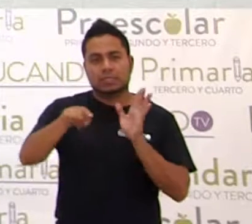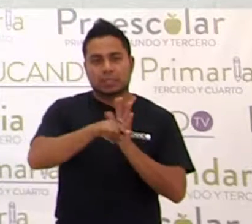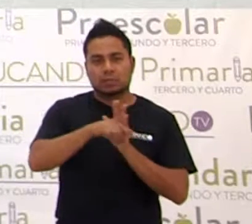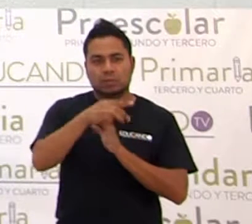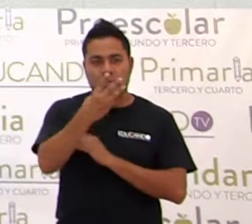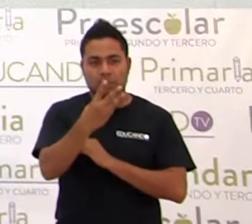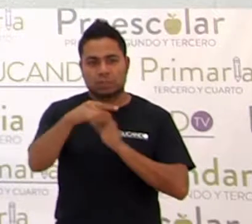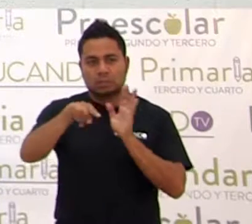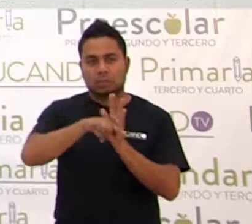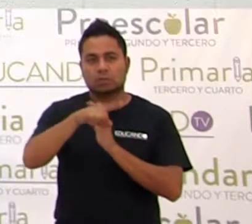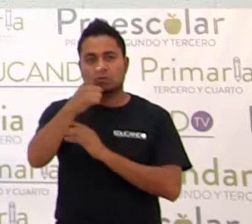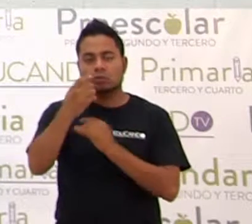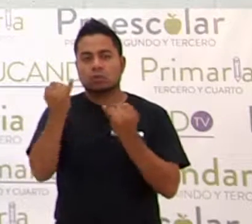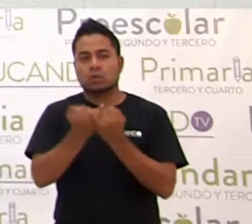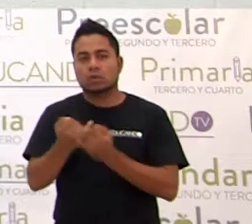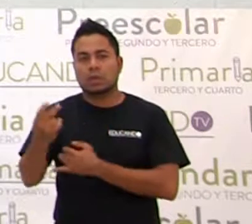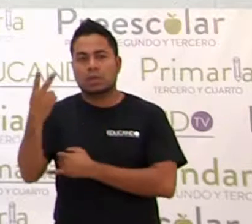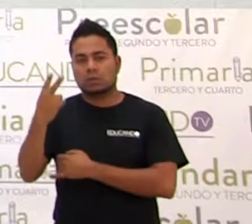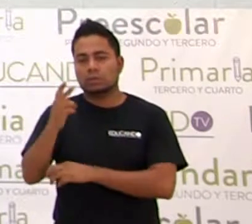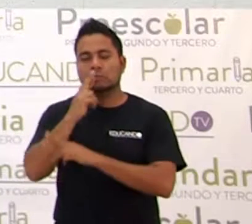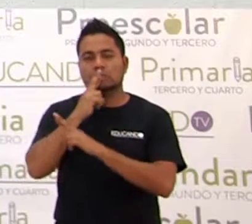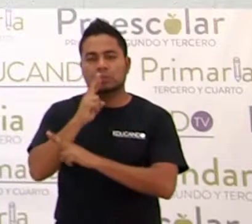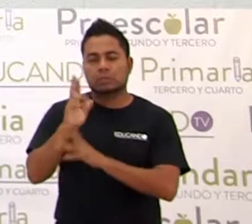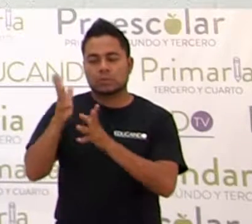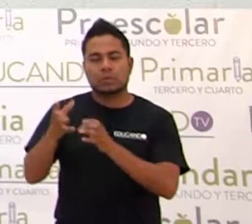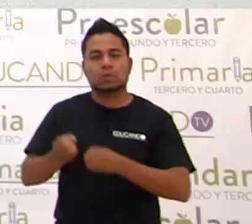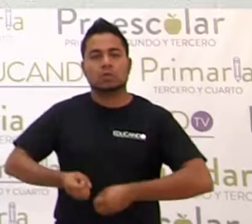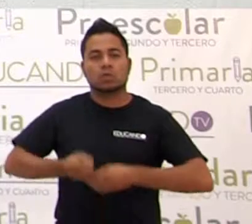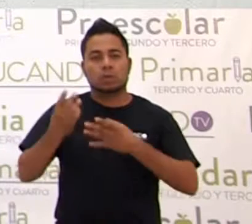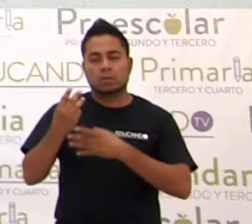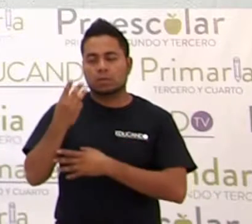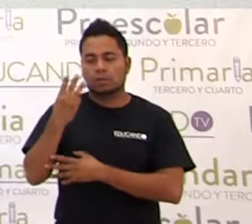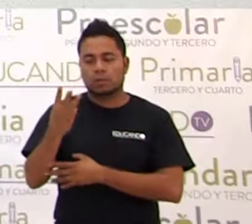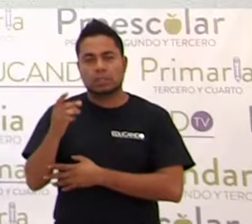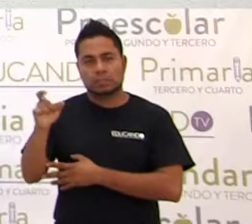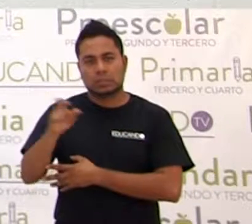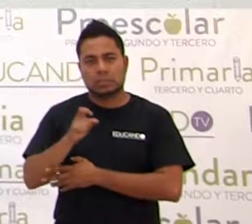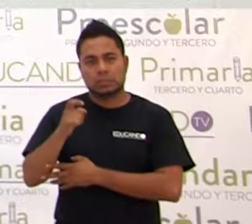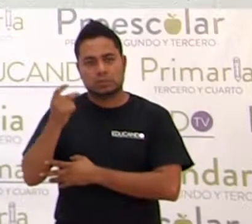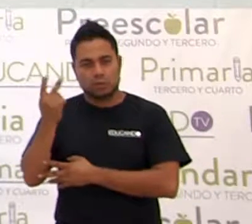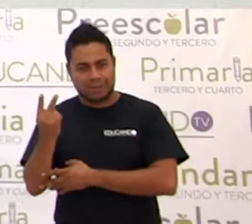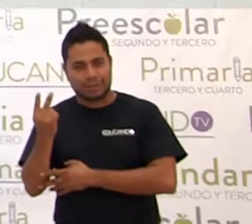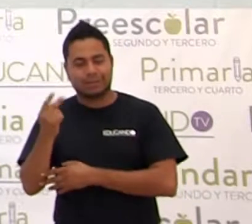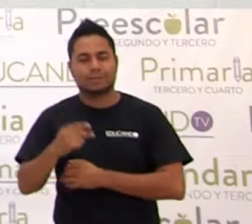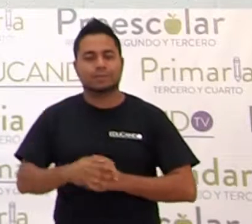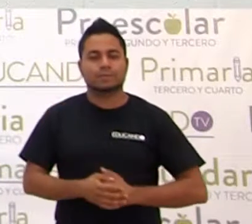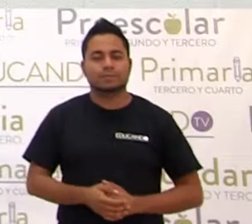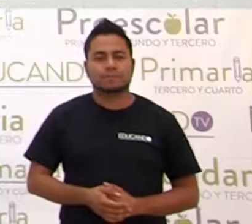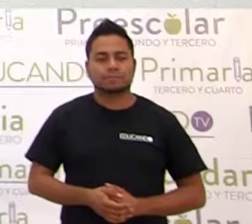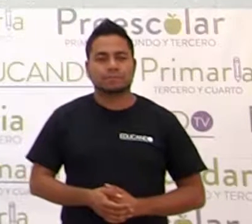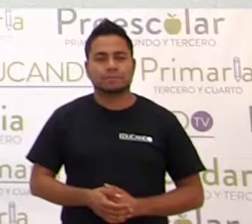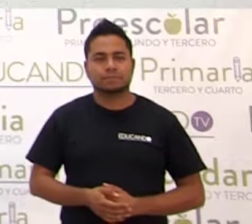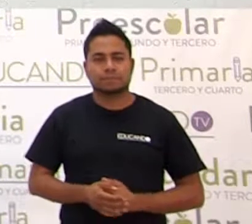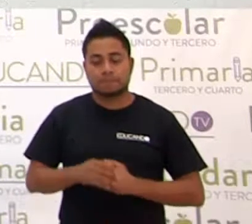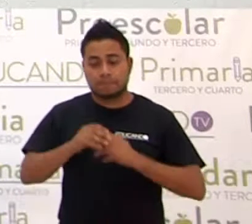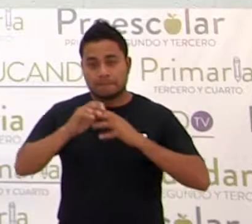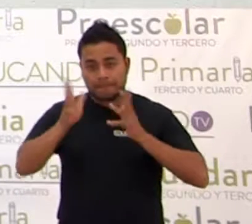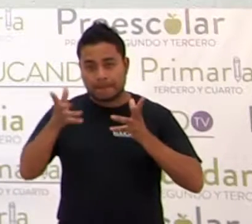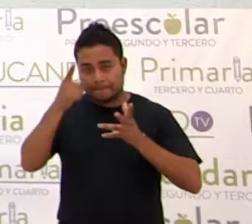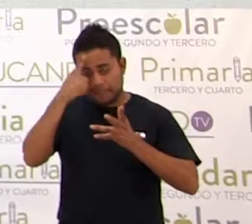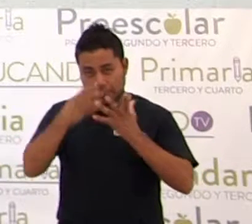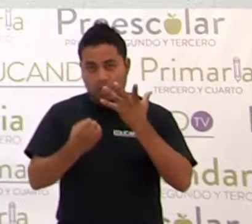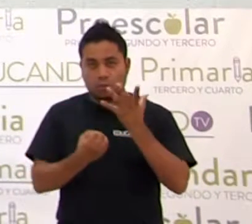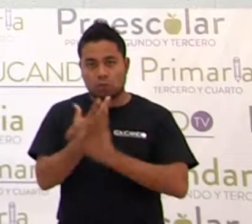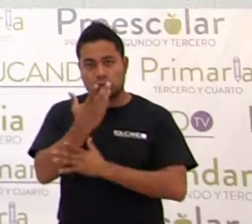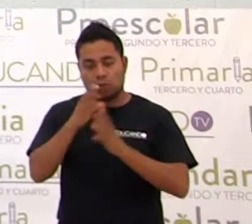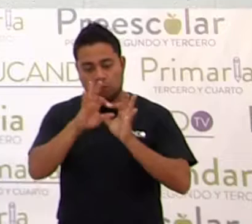2, y nuestro resultado queda como 3x cuadrado. Ya adecuándolo a la nueva